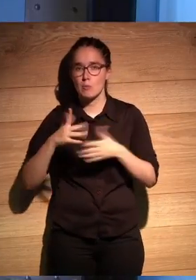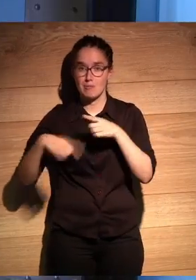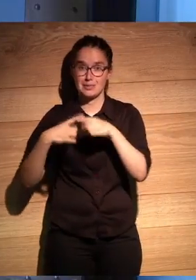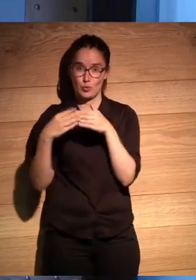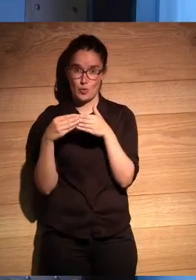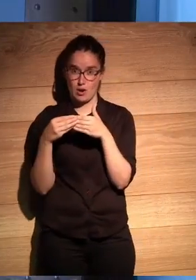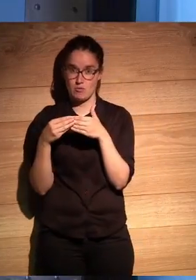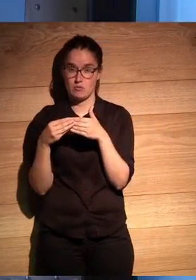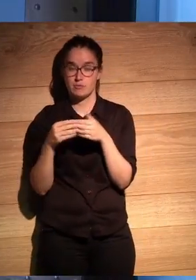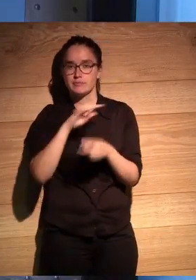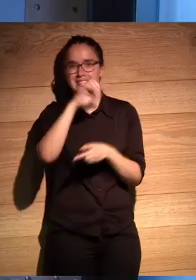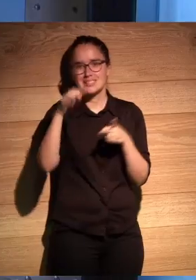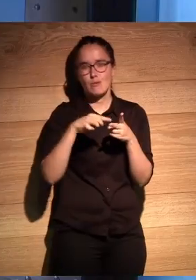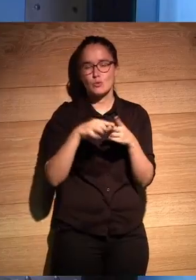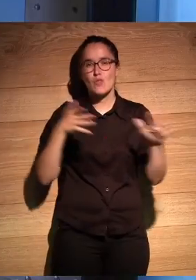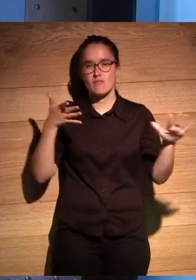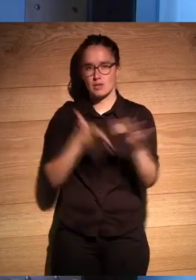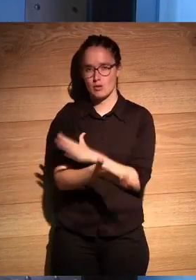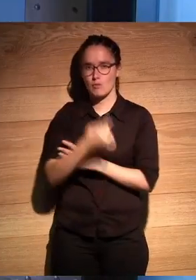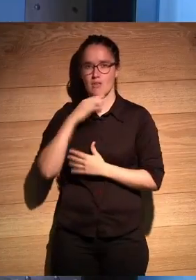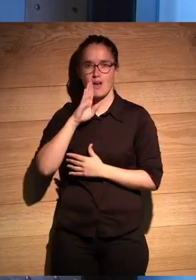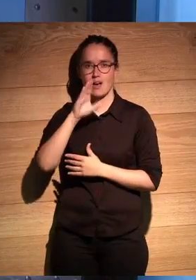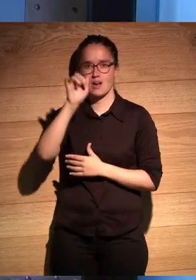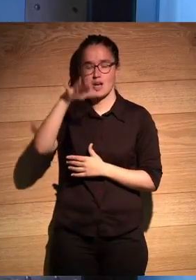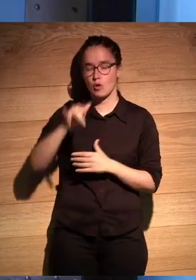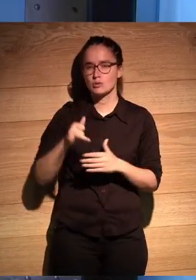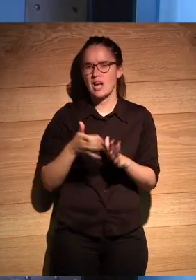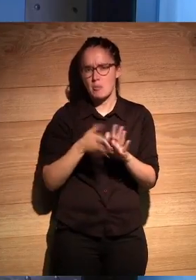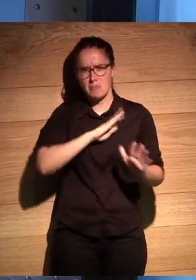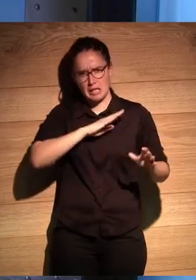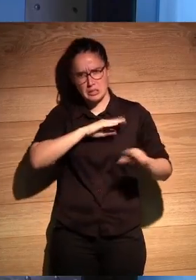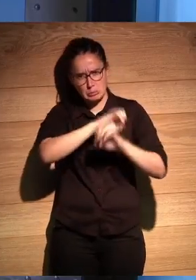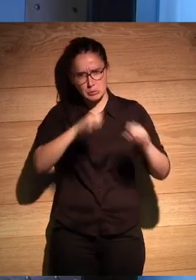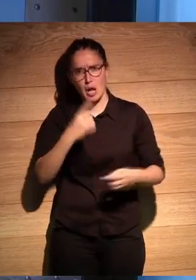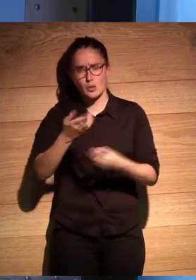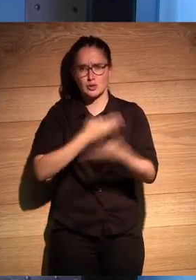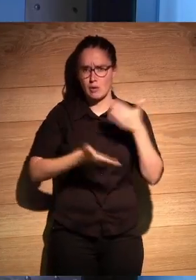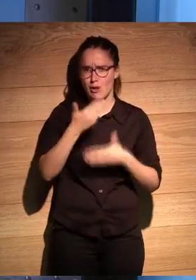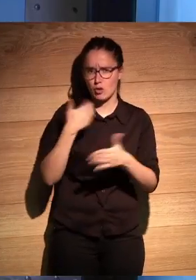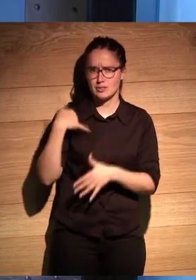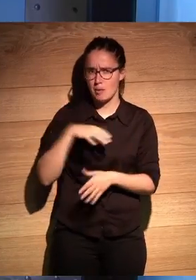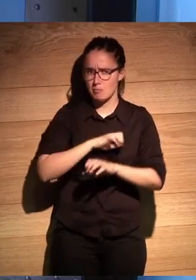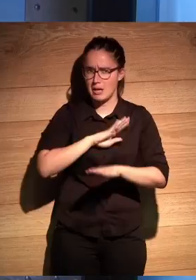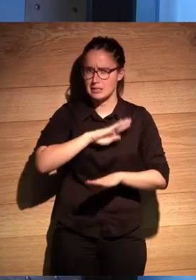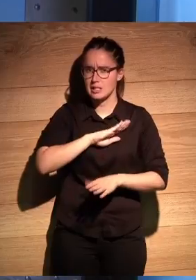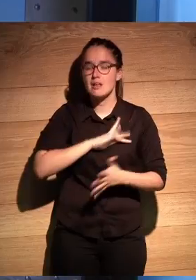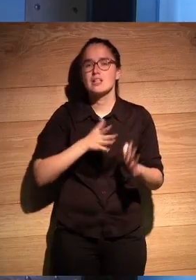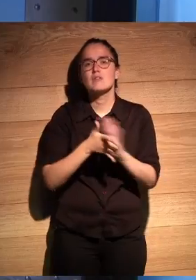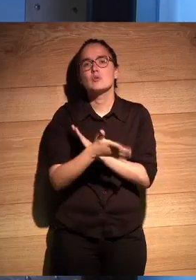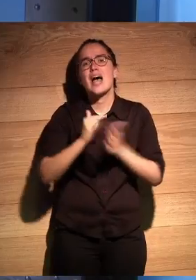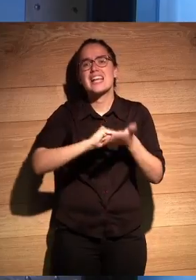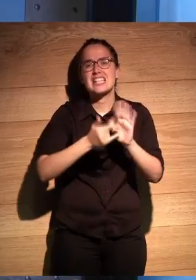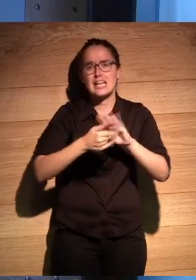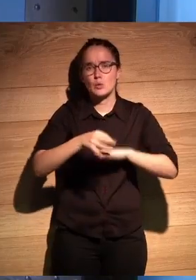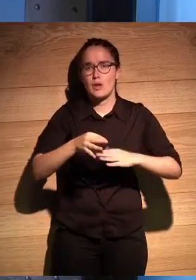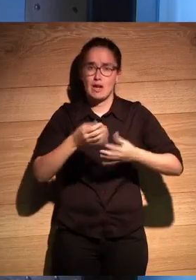usuario. En segundo lugar, pasamos a la definición que, como decía Carlos, ya habían avanzado bastante con algunas colaboraciones y definimos la arquitectura de la